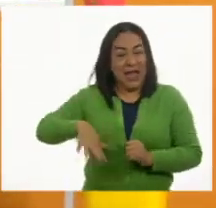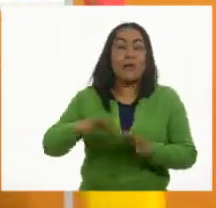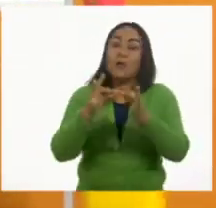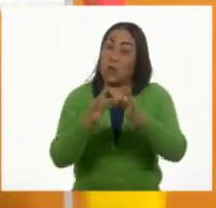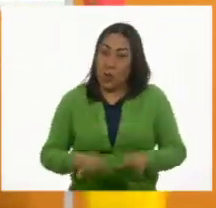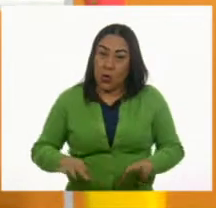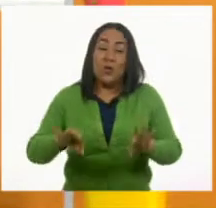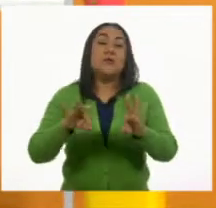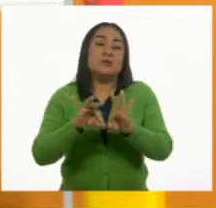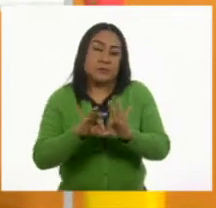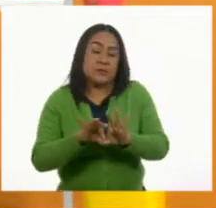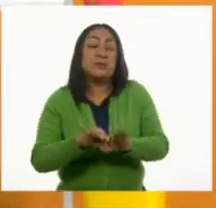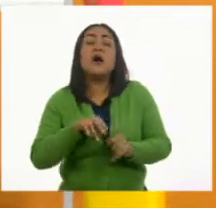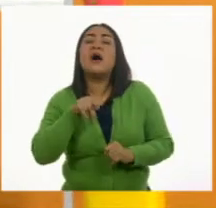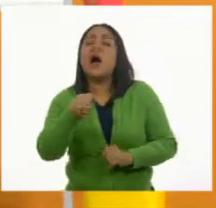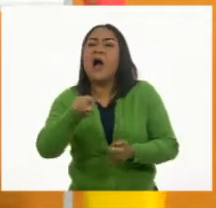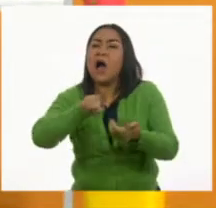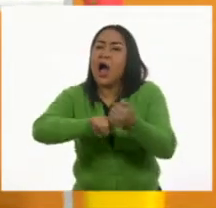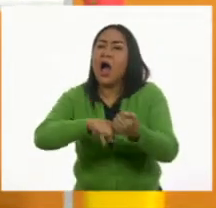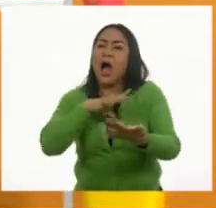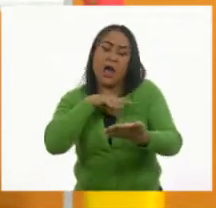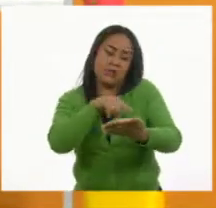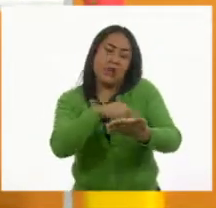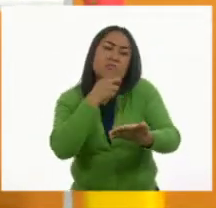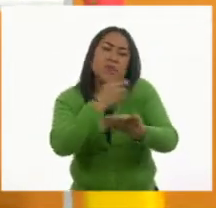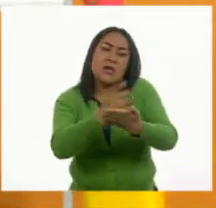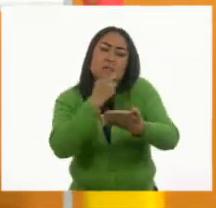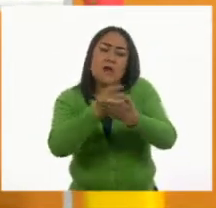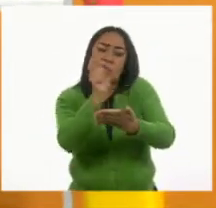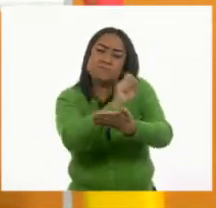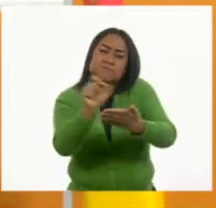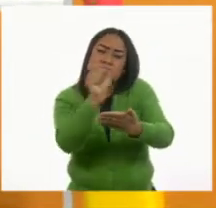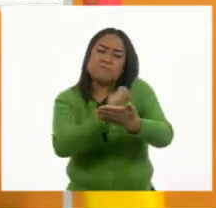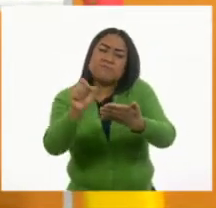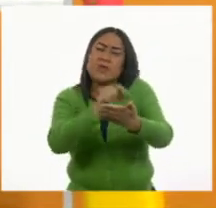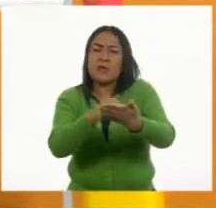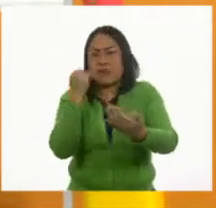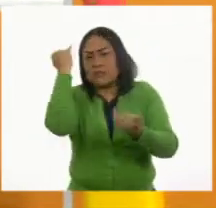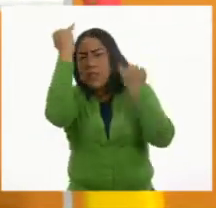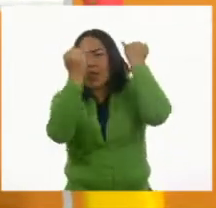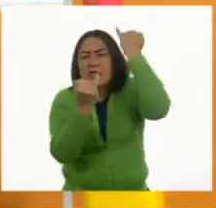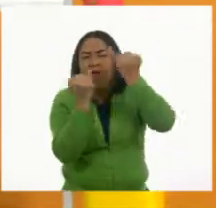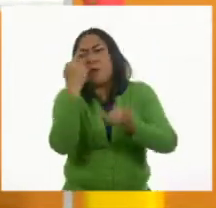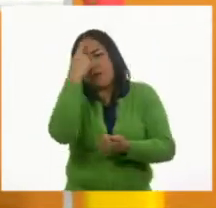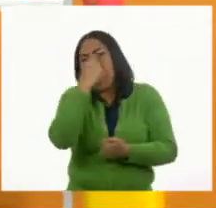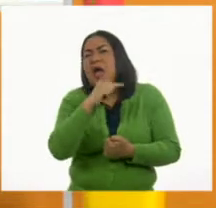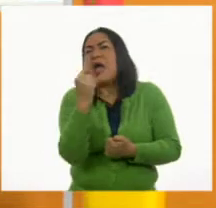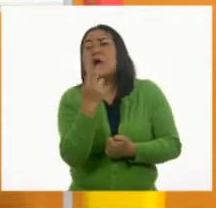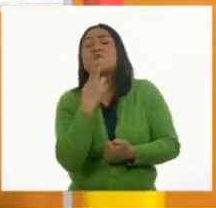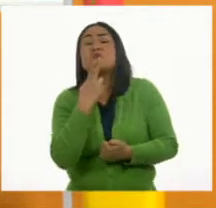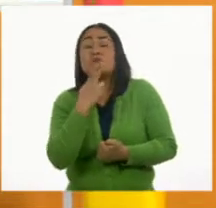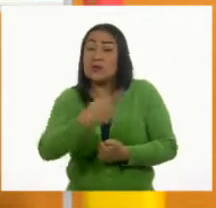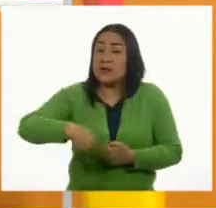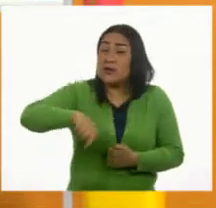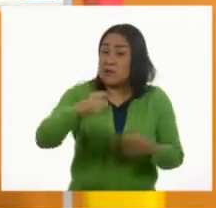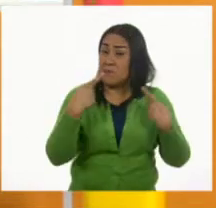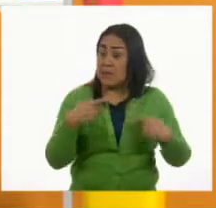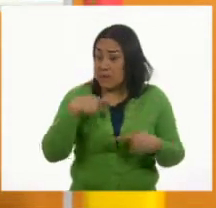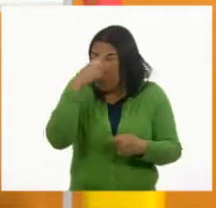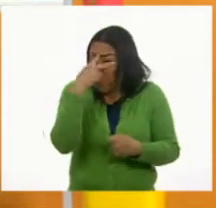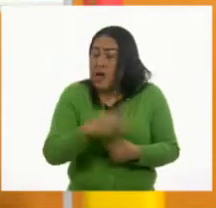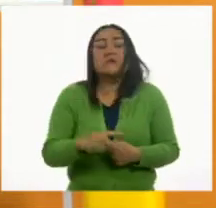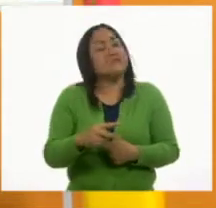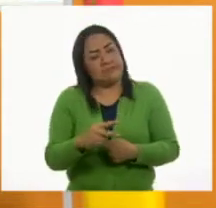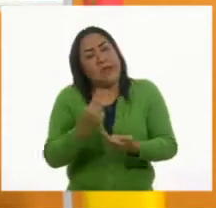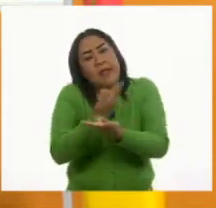como acabo de mencionar, ahí están plasmadas todas las ideas que buscan que todos los mexicanos seamos libres y